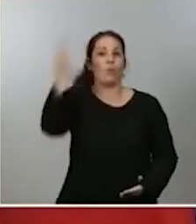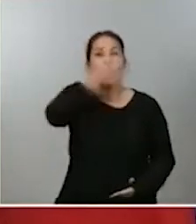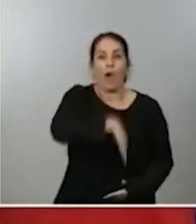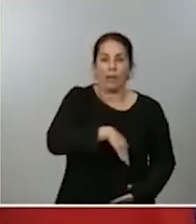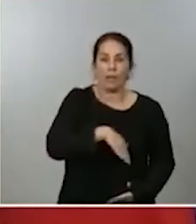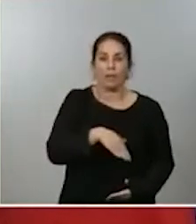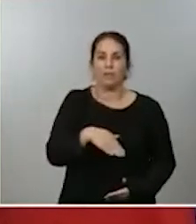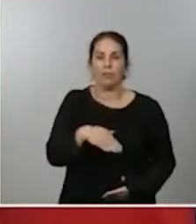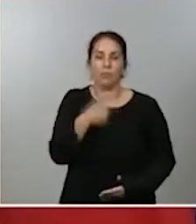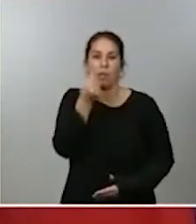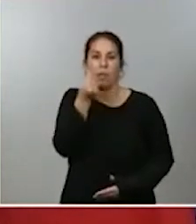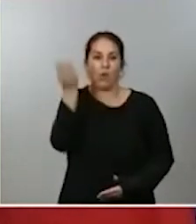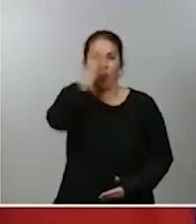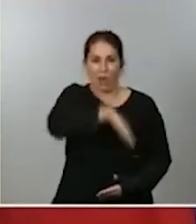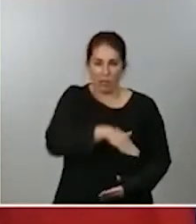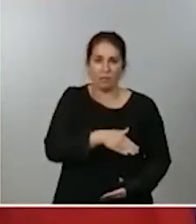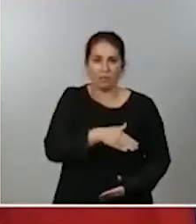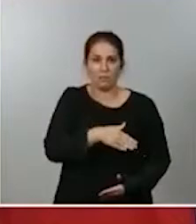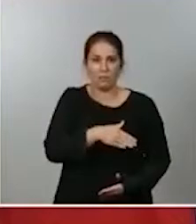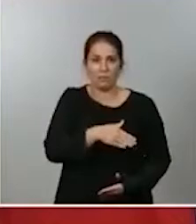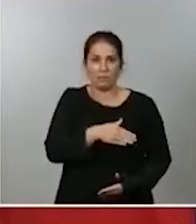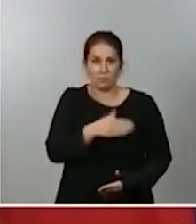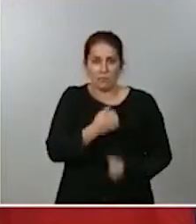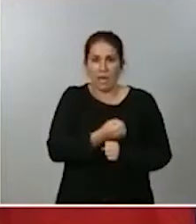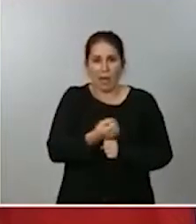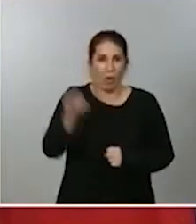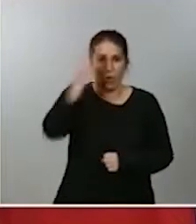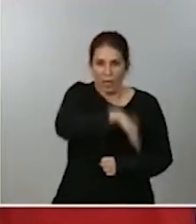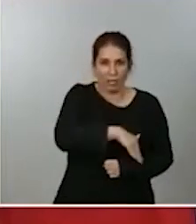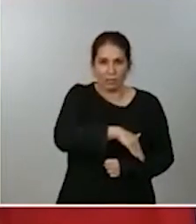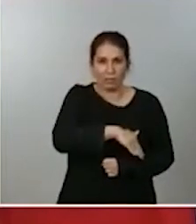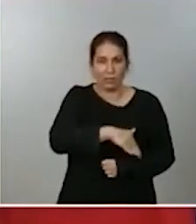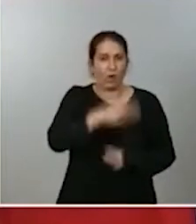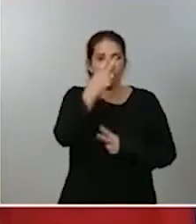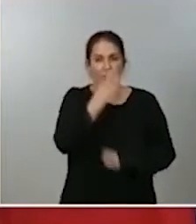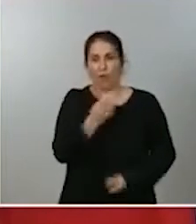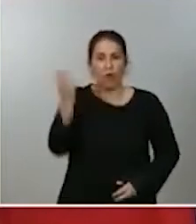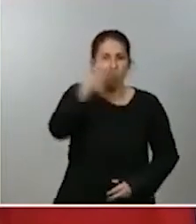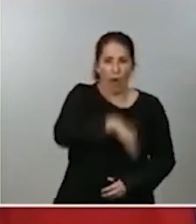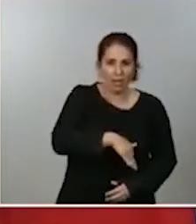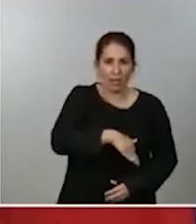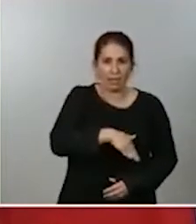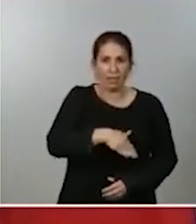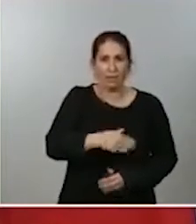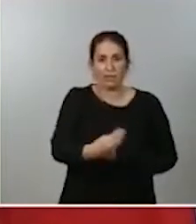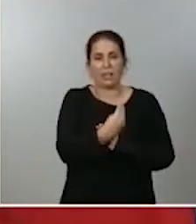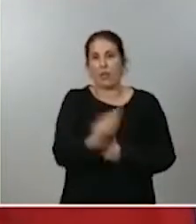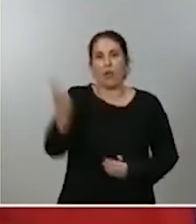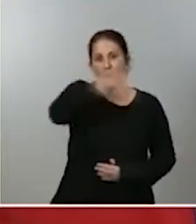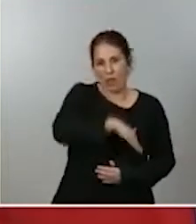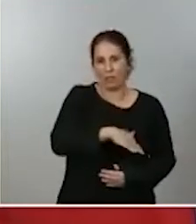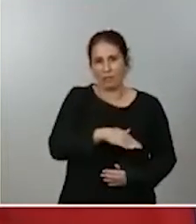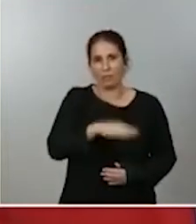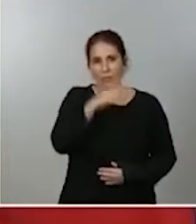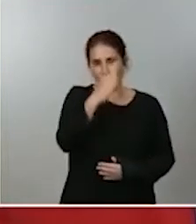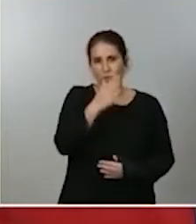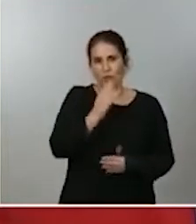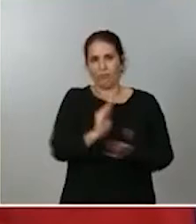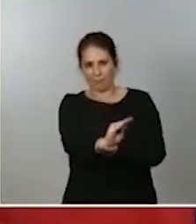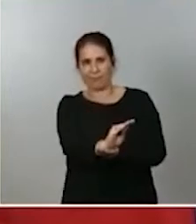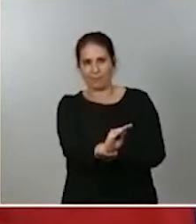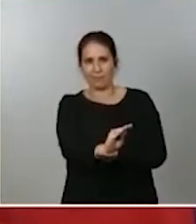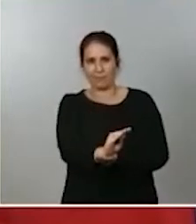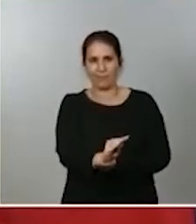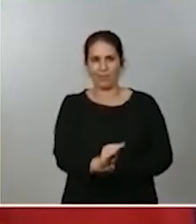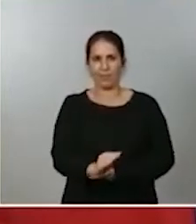de ningún día de jornada por tanto de cotización y de acceso a esas prestaciones en cualquier caso los tres colectivos vienen perfectamente